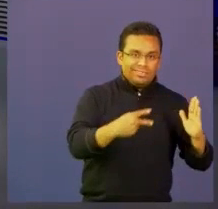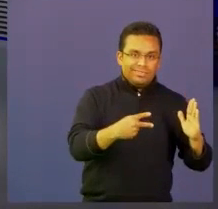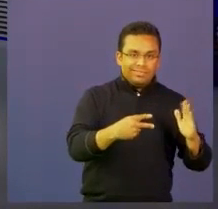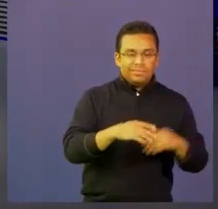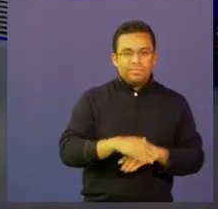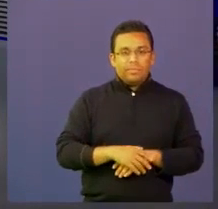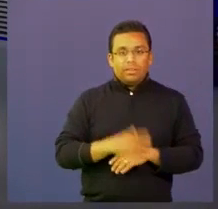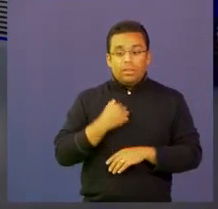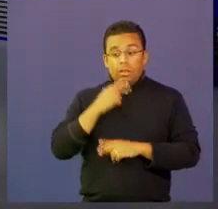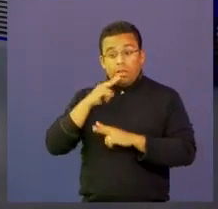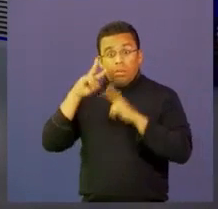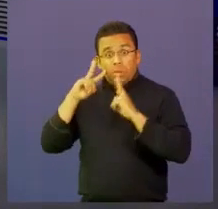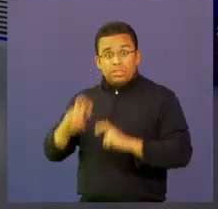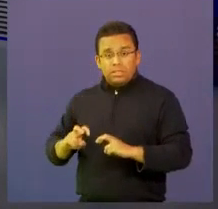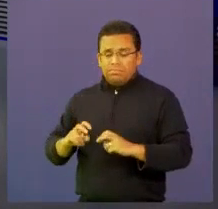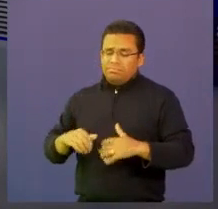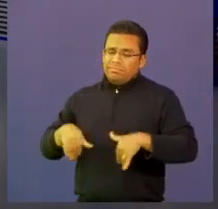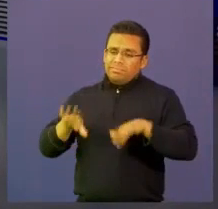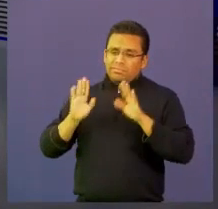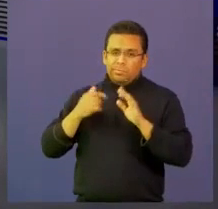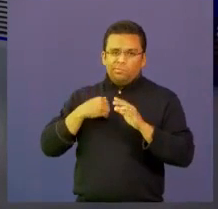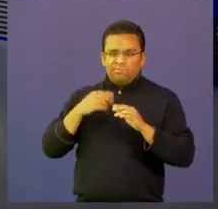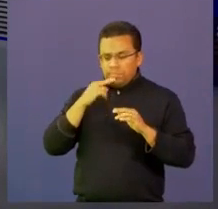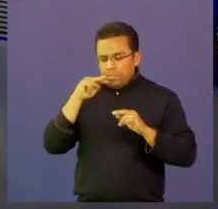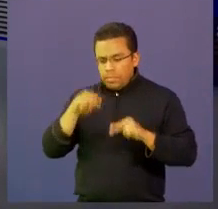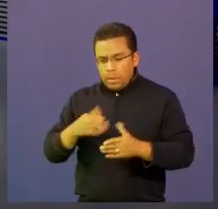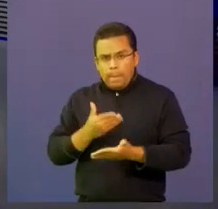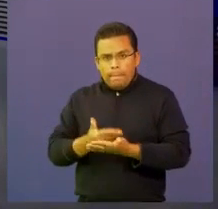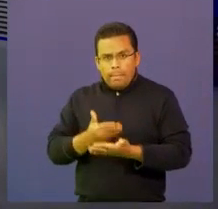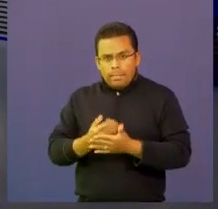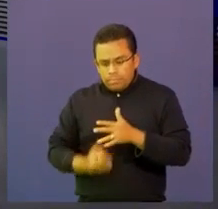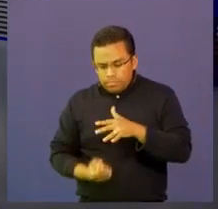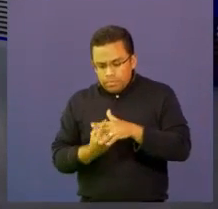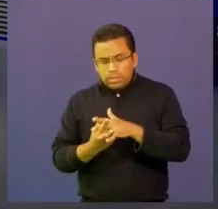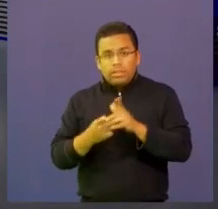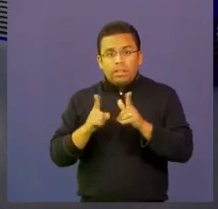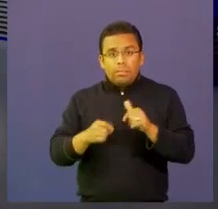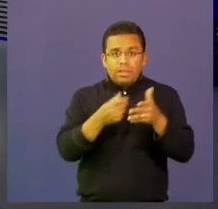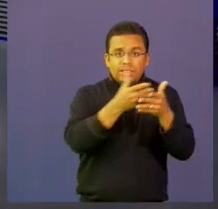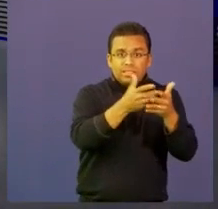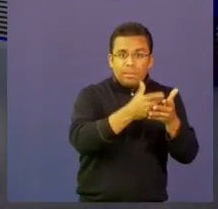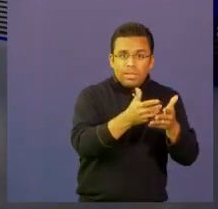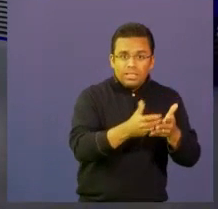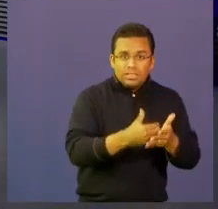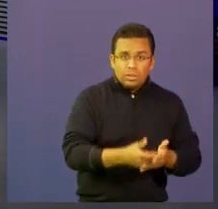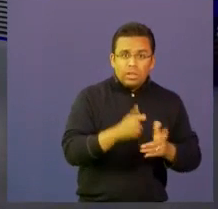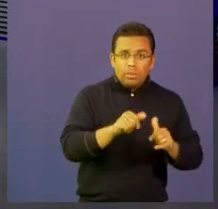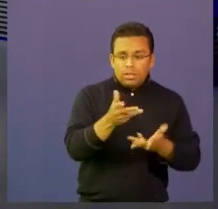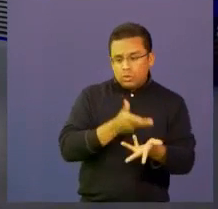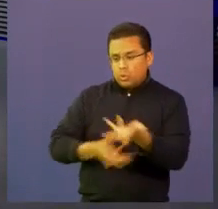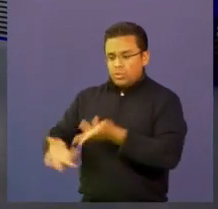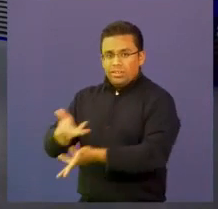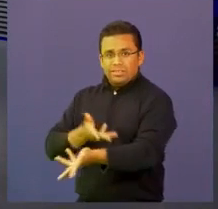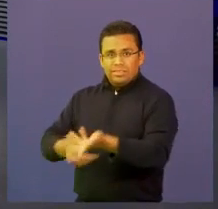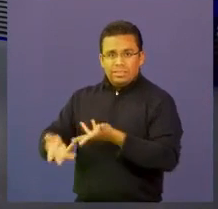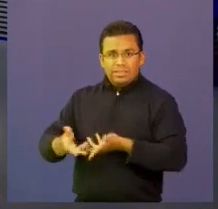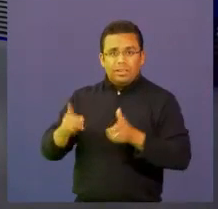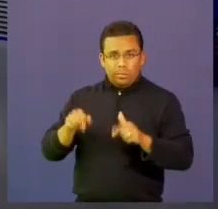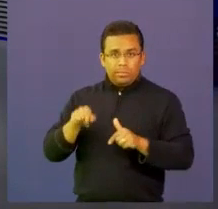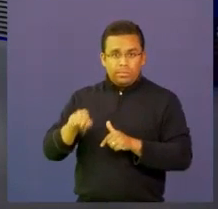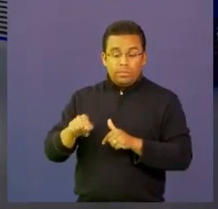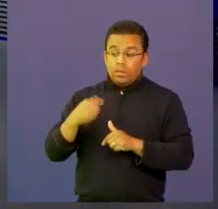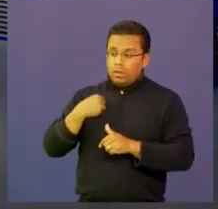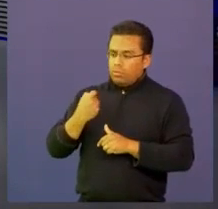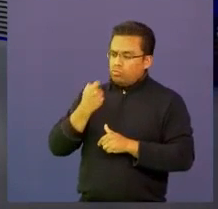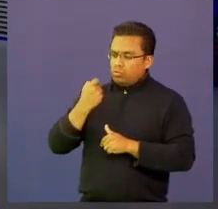¿no? Lo encontramos desde la revisión de fuentes, estrategias de sistematización, pero también de socialización. Y hay un concepto ahorita